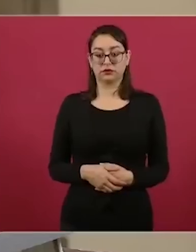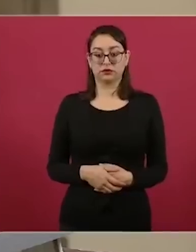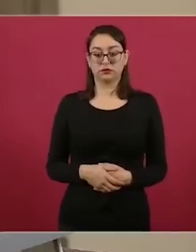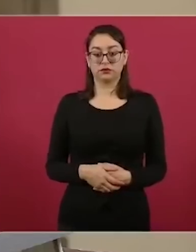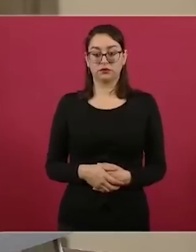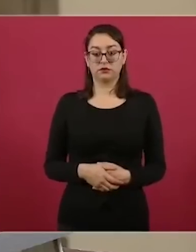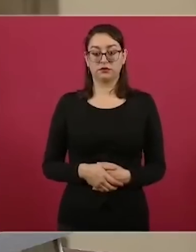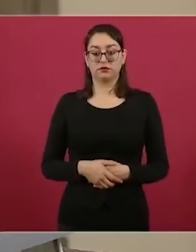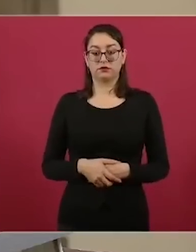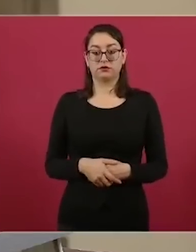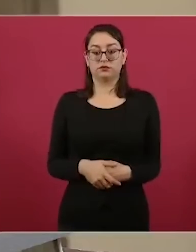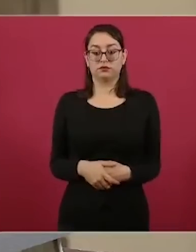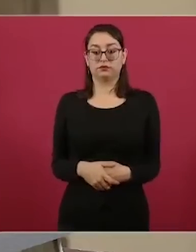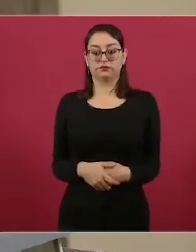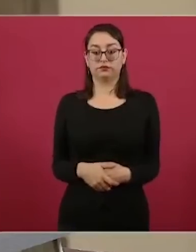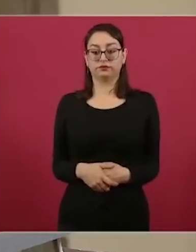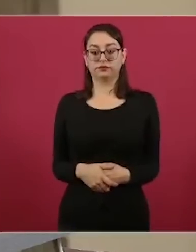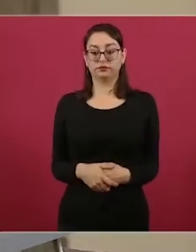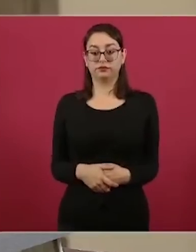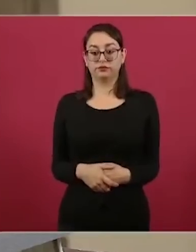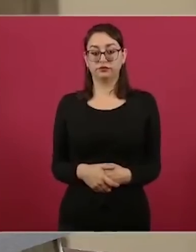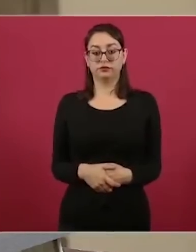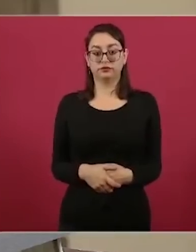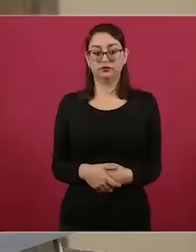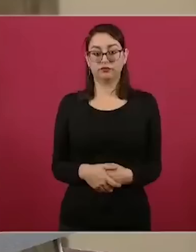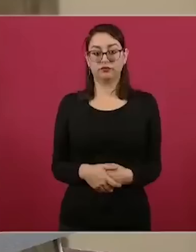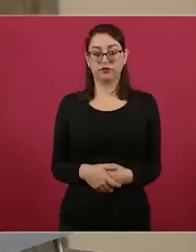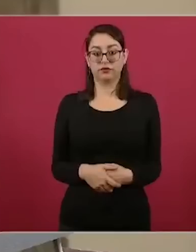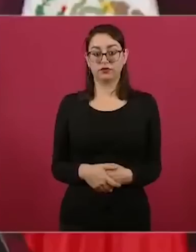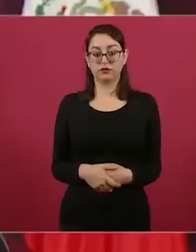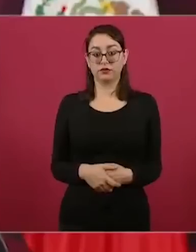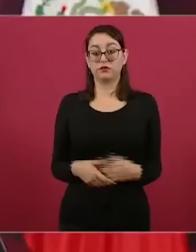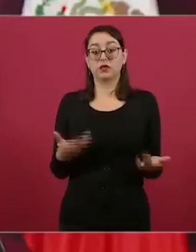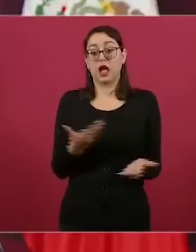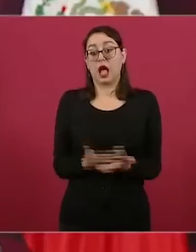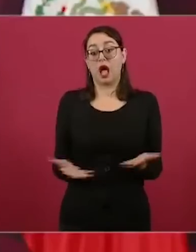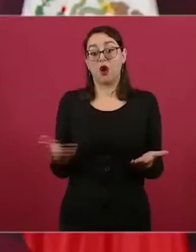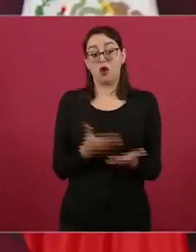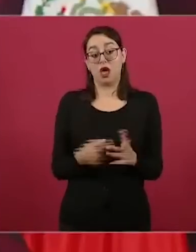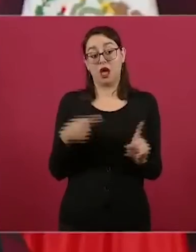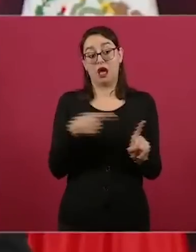todo es feminismo o machismo.